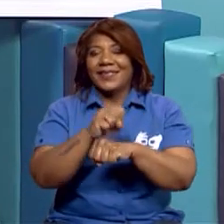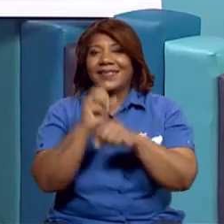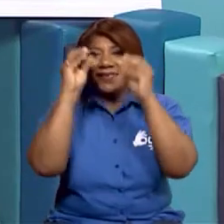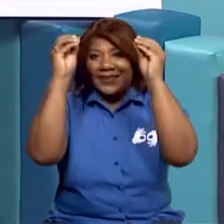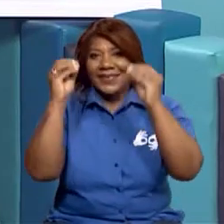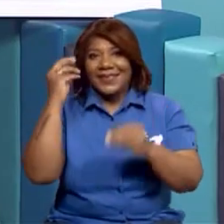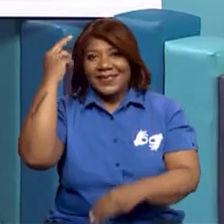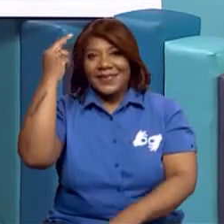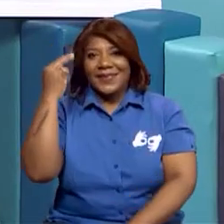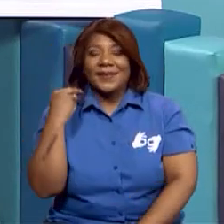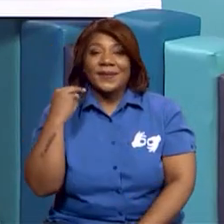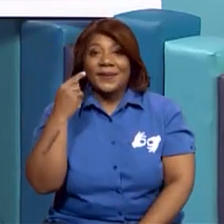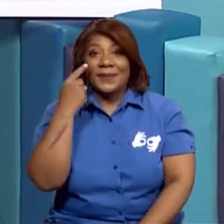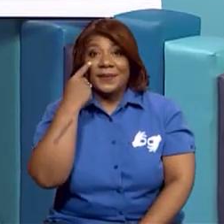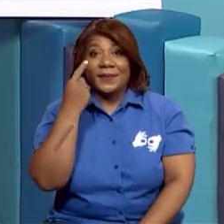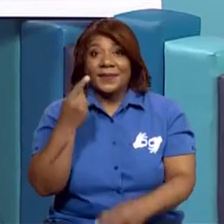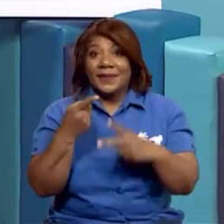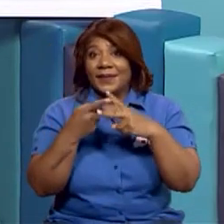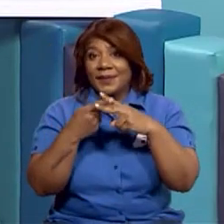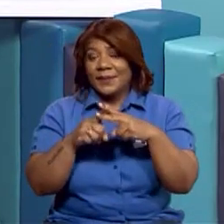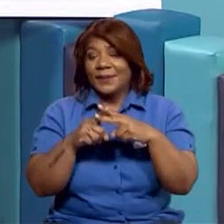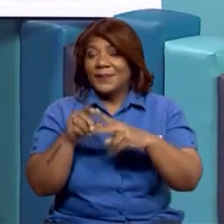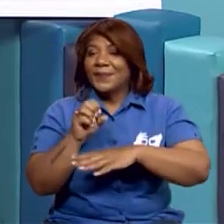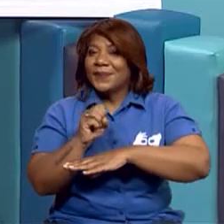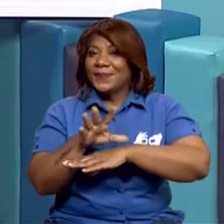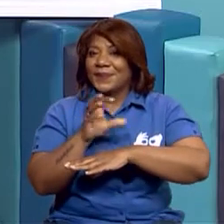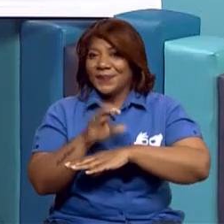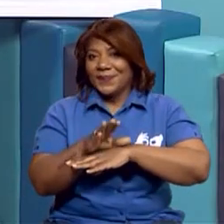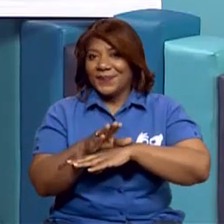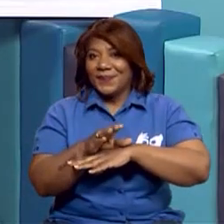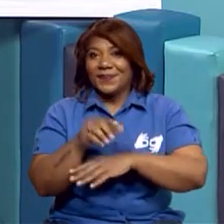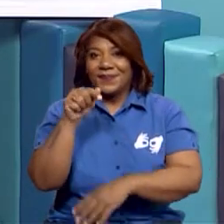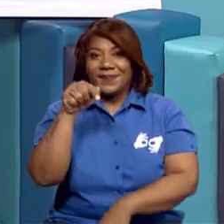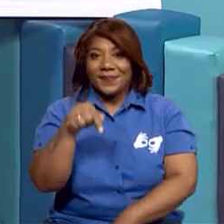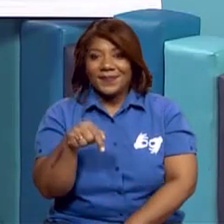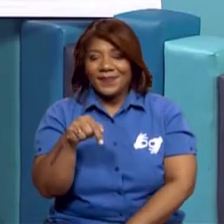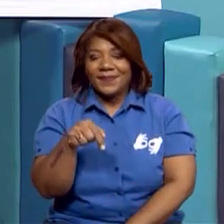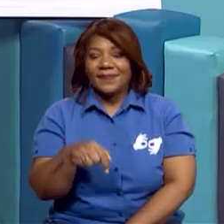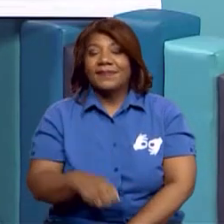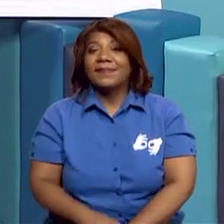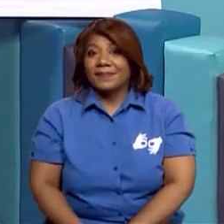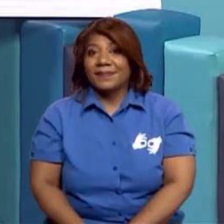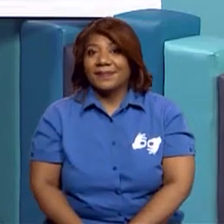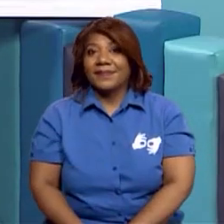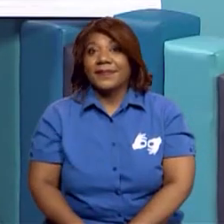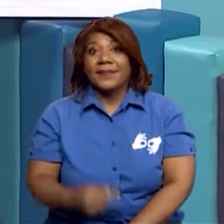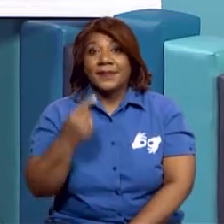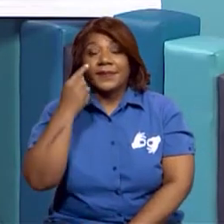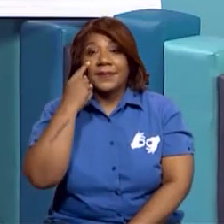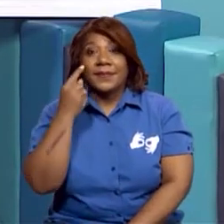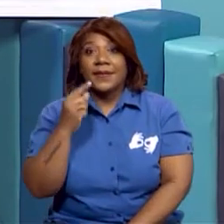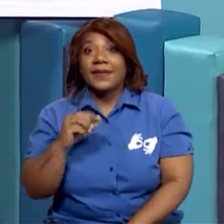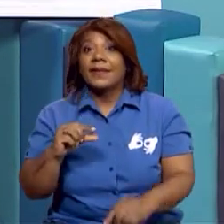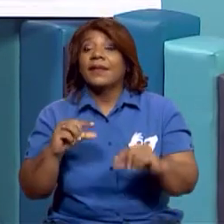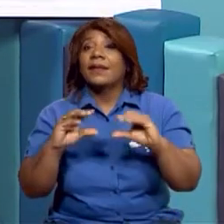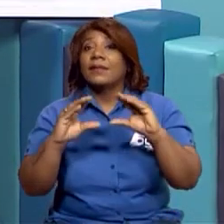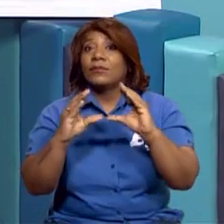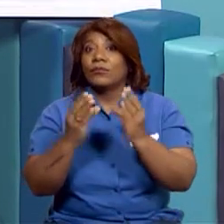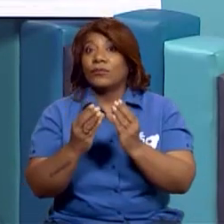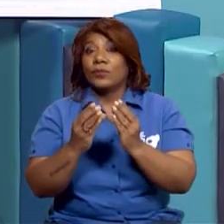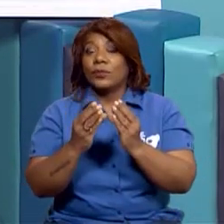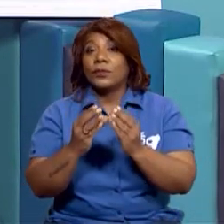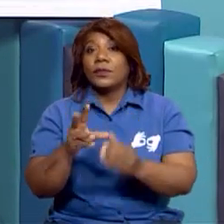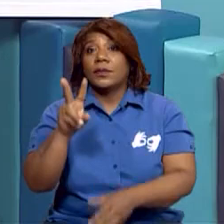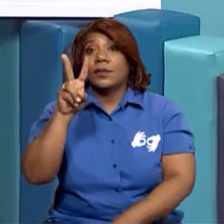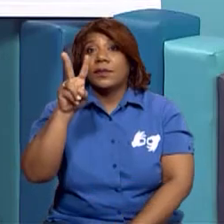maestra, Nati, y vamos a iniciar con estos ajustes razonables del día de hoy. Hoy nos toca la clase de las vías y los